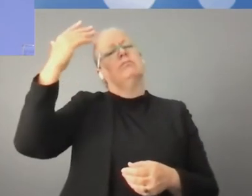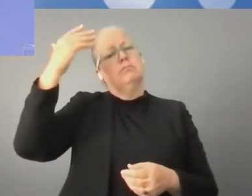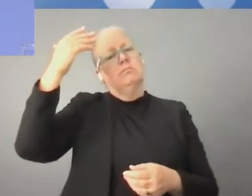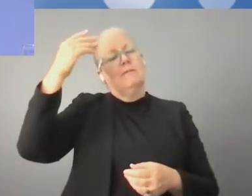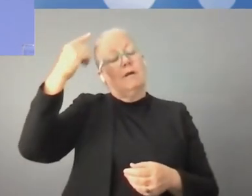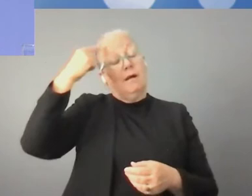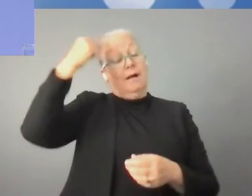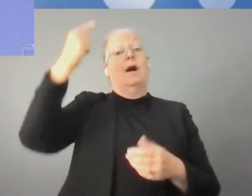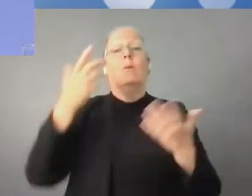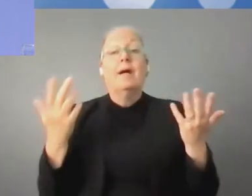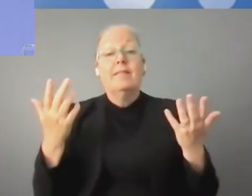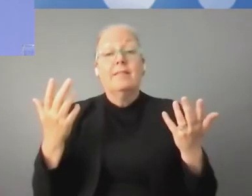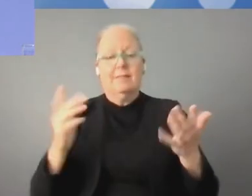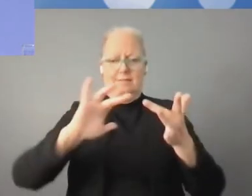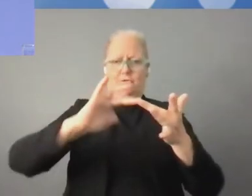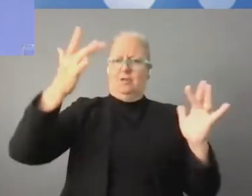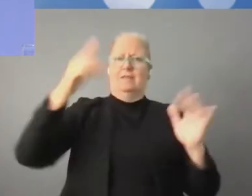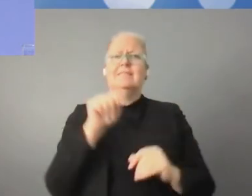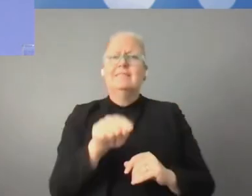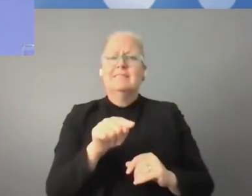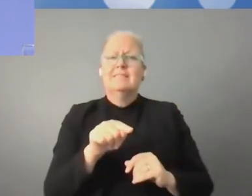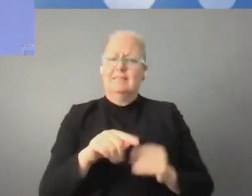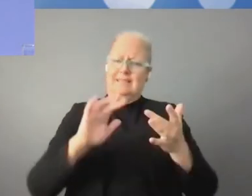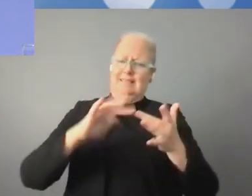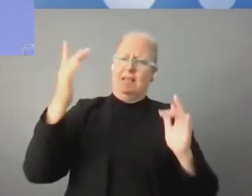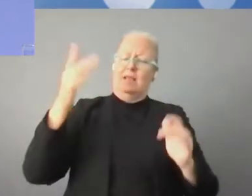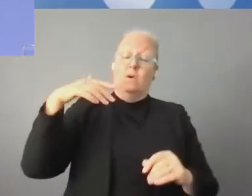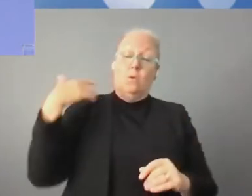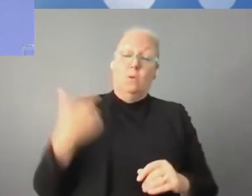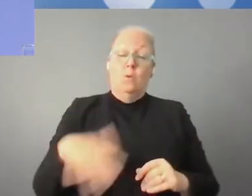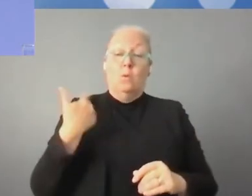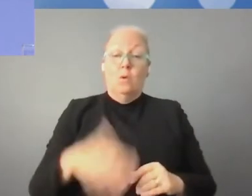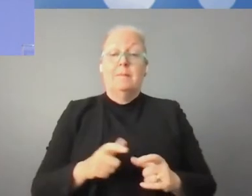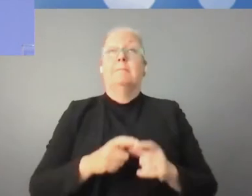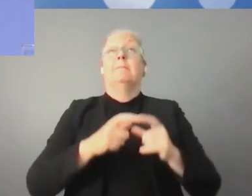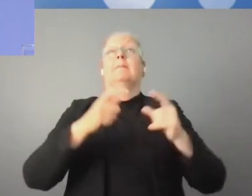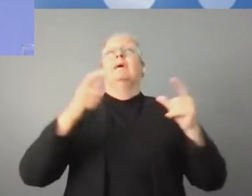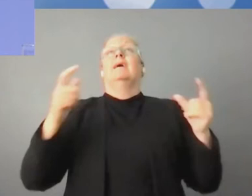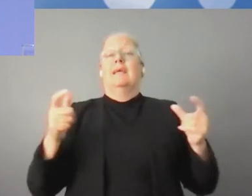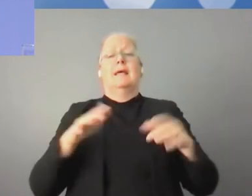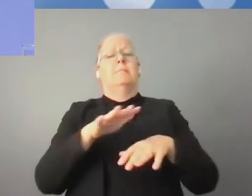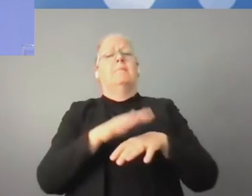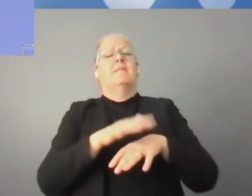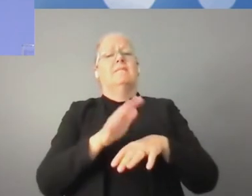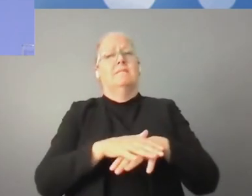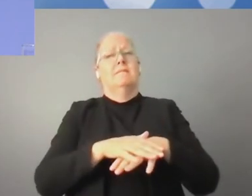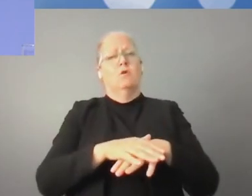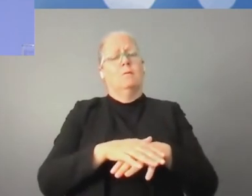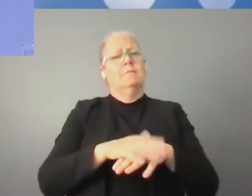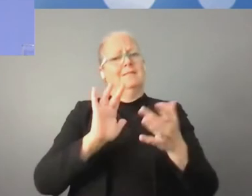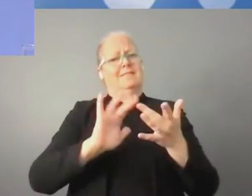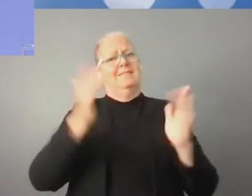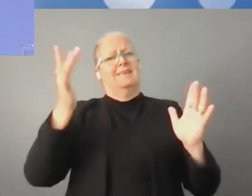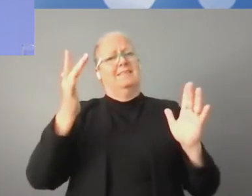crearon para el mundo una plataforma, la mayor plataforma de innovación, acceso a la cultura, cooperación y desarrollo económico